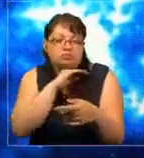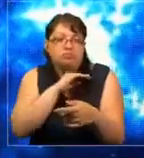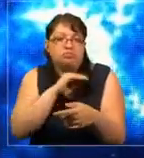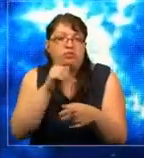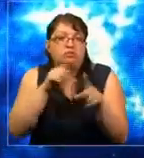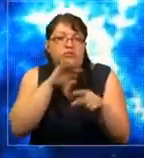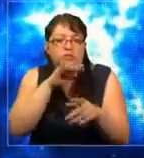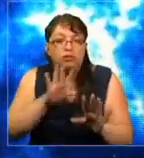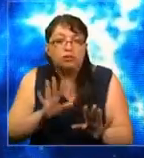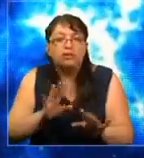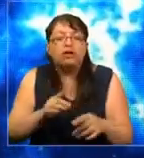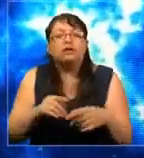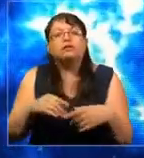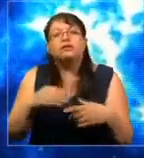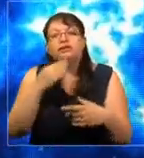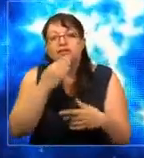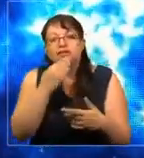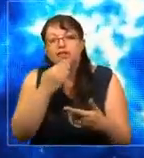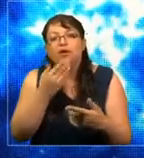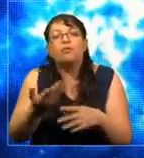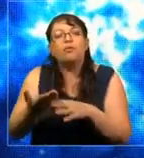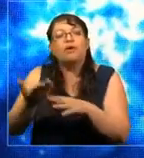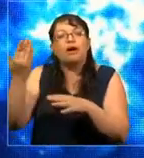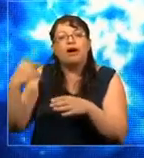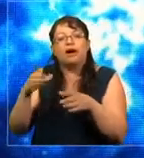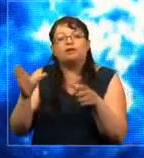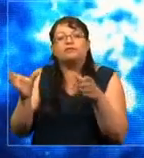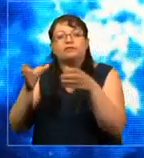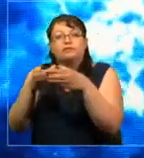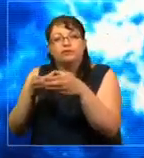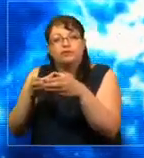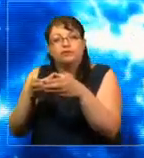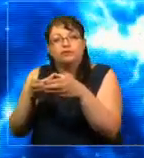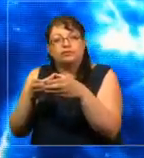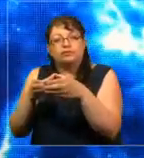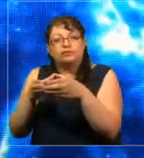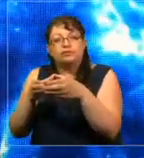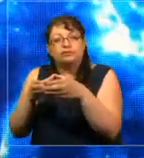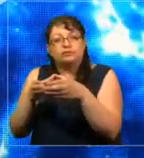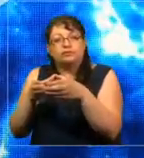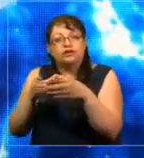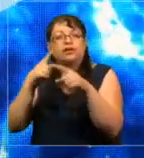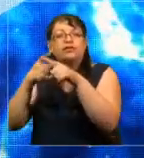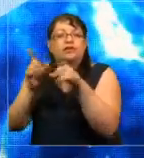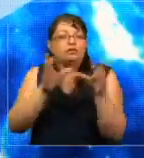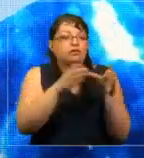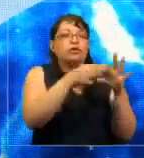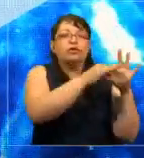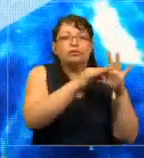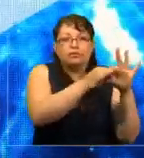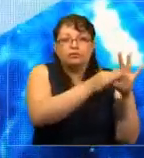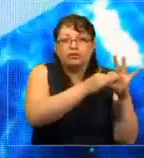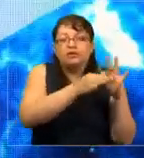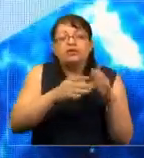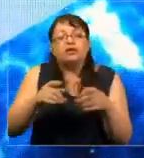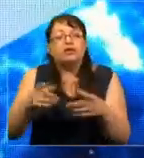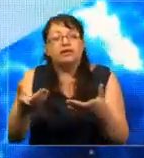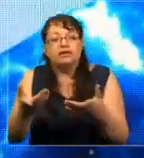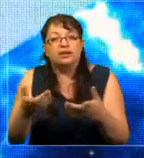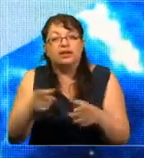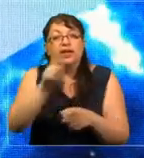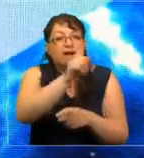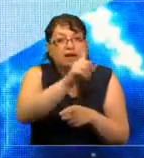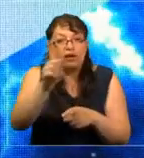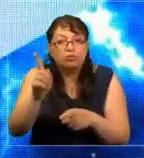la lógica tradicional de acción colectiva por acción conectada tiene otro ámbito. Y es que cada persona